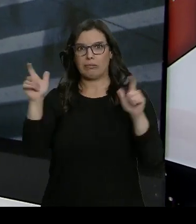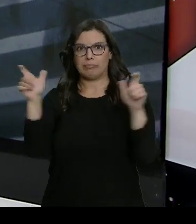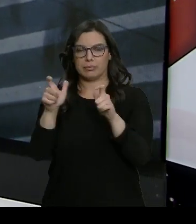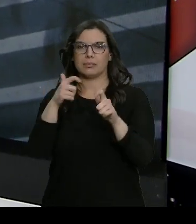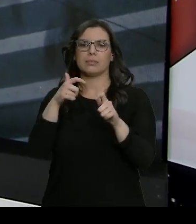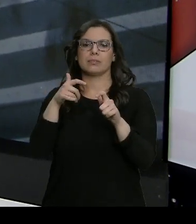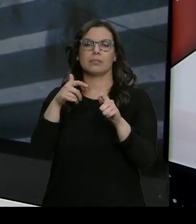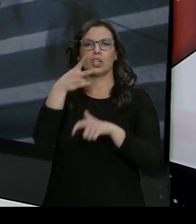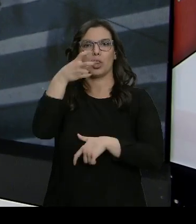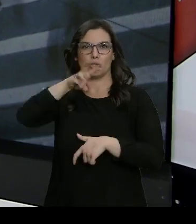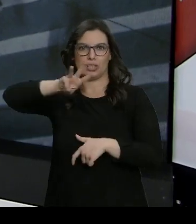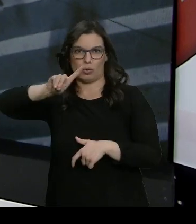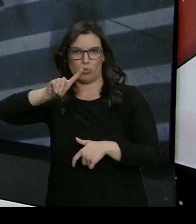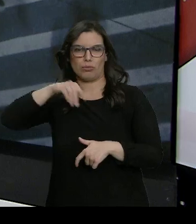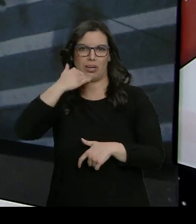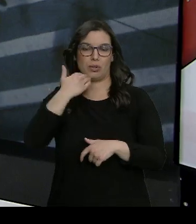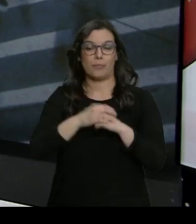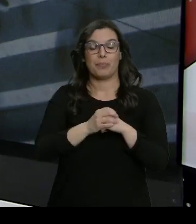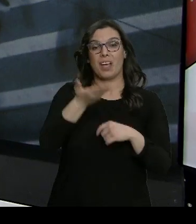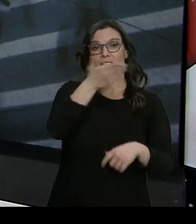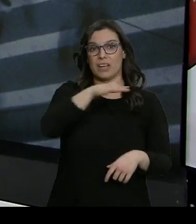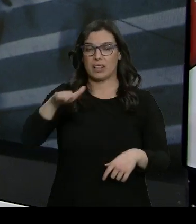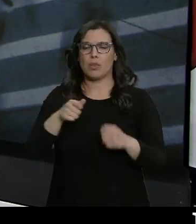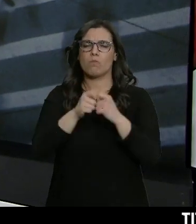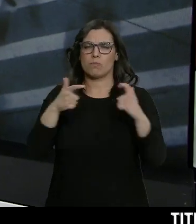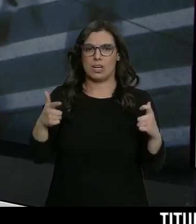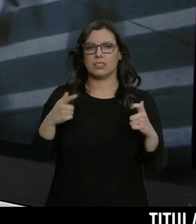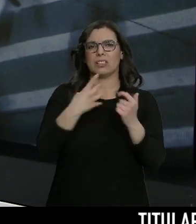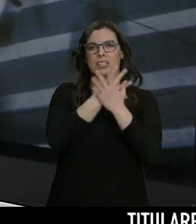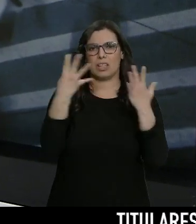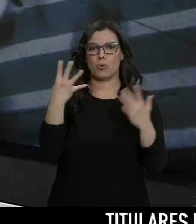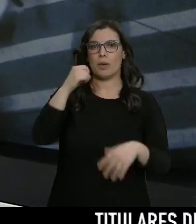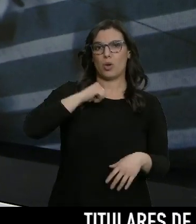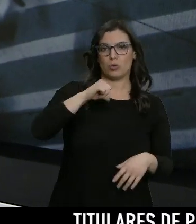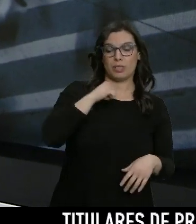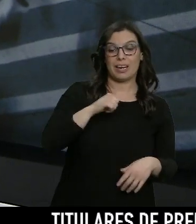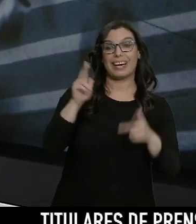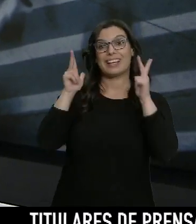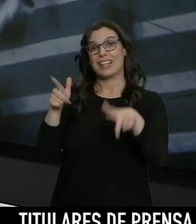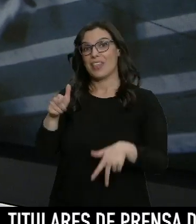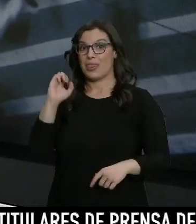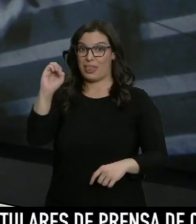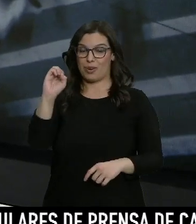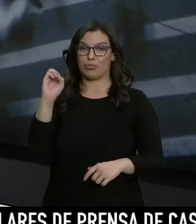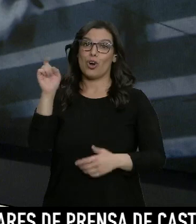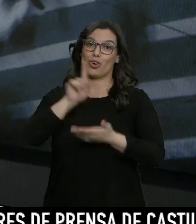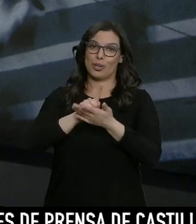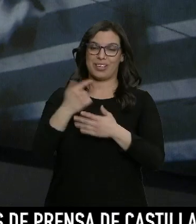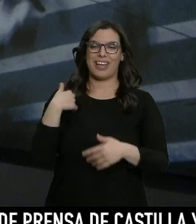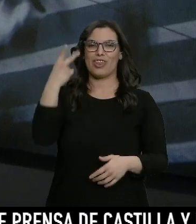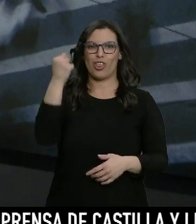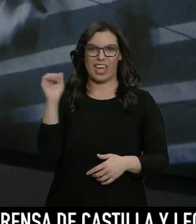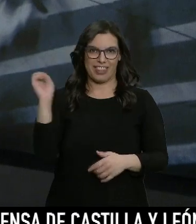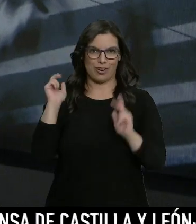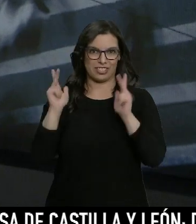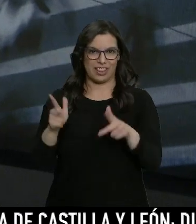hasta los 231 y el número de fallecidos aumenta. 19 en hospitales y ninguno en residencias por segundo día